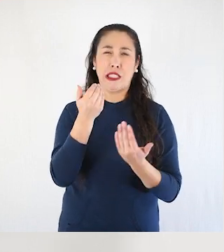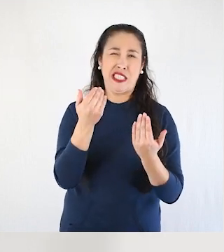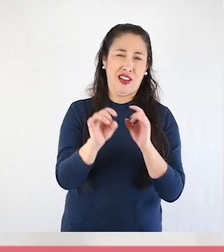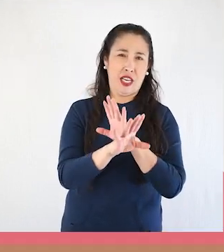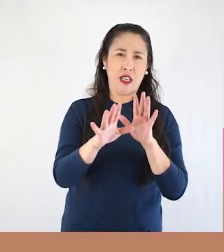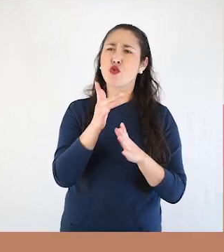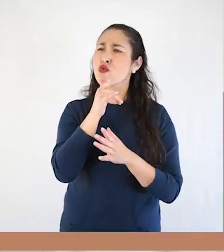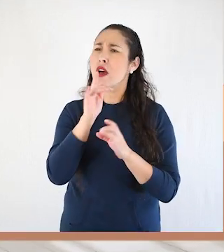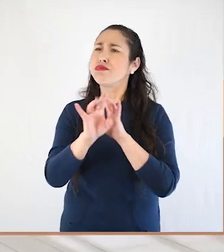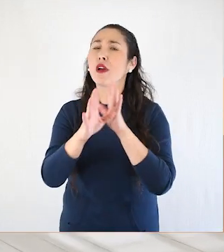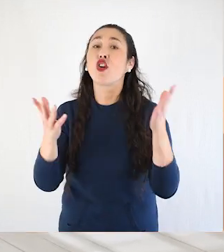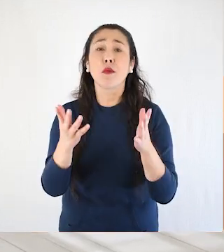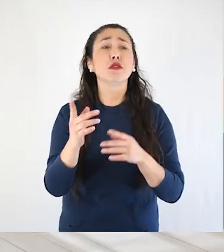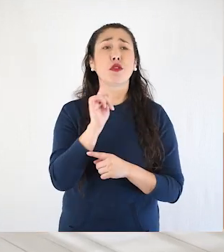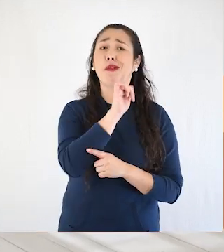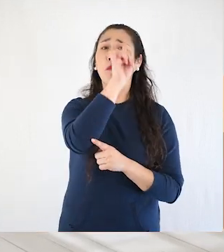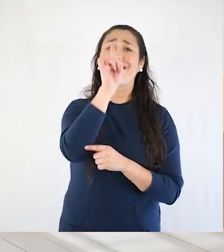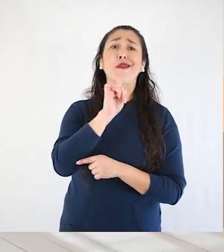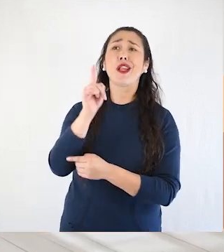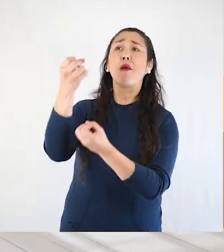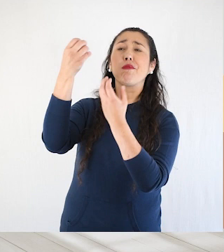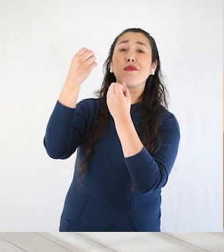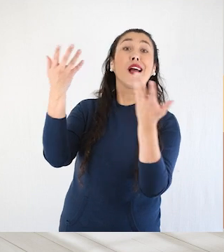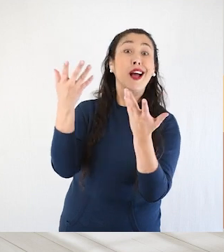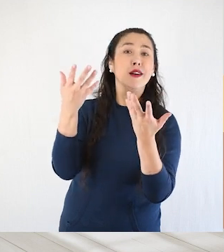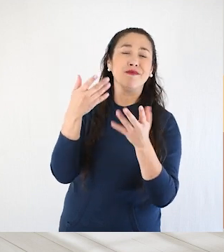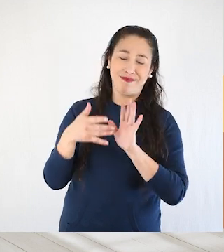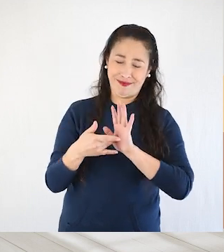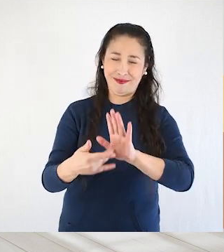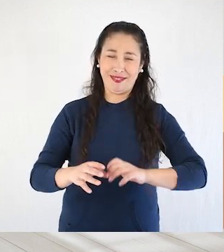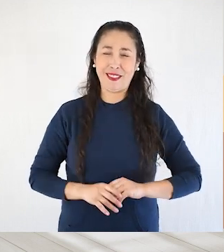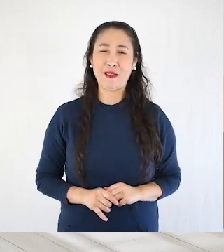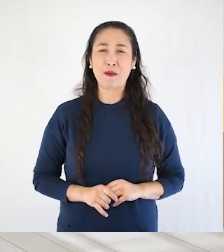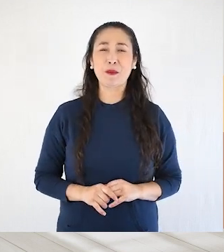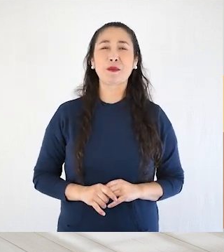quería resolver. ¿Cómo hice para resolver mis dudas? Pues pregunté y esto es lo que aprendí.